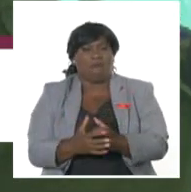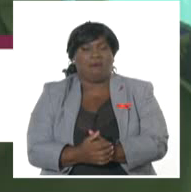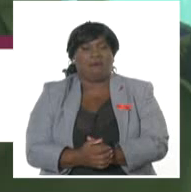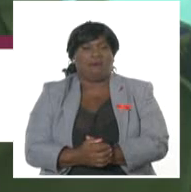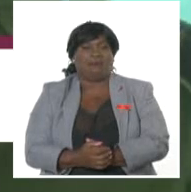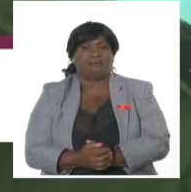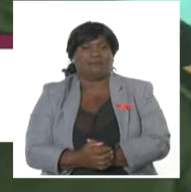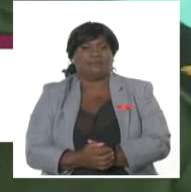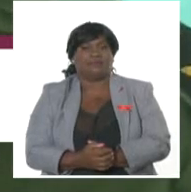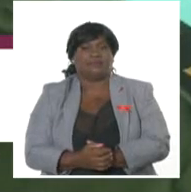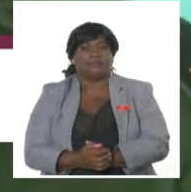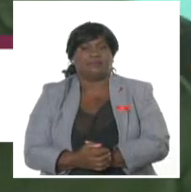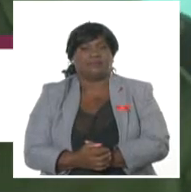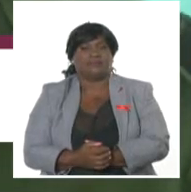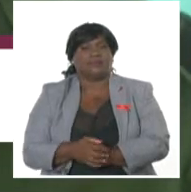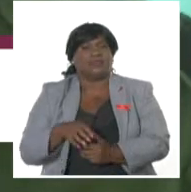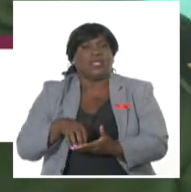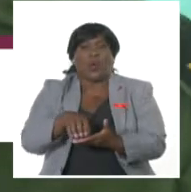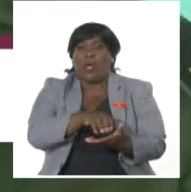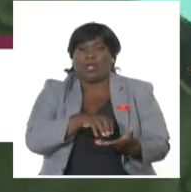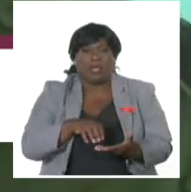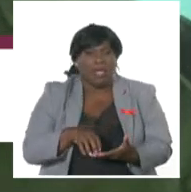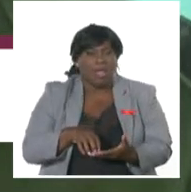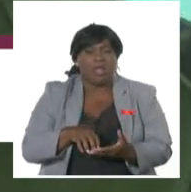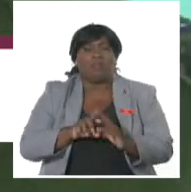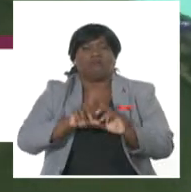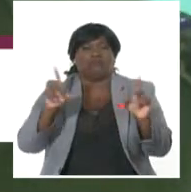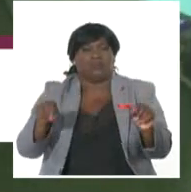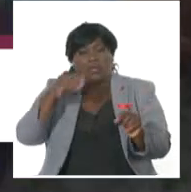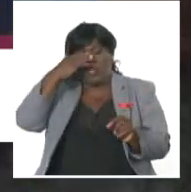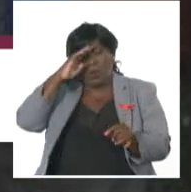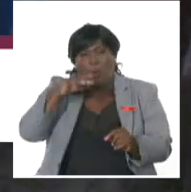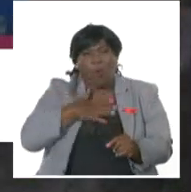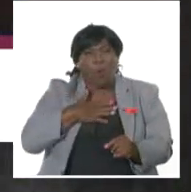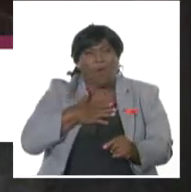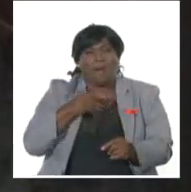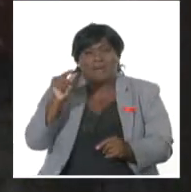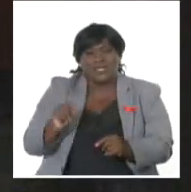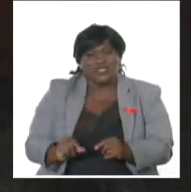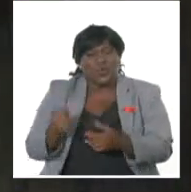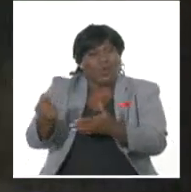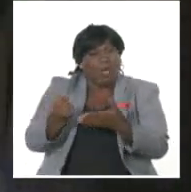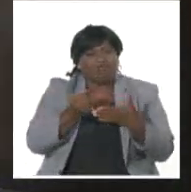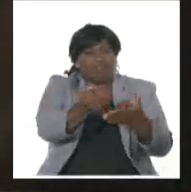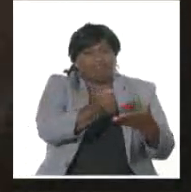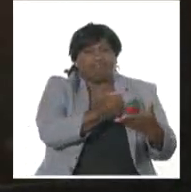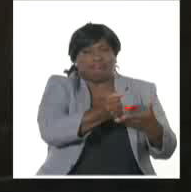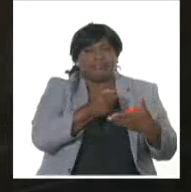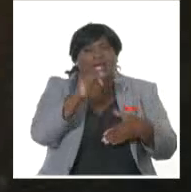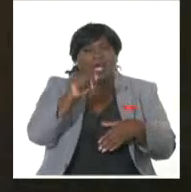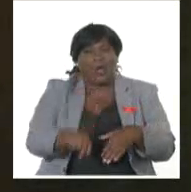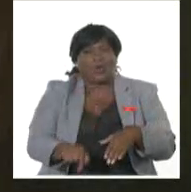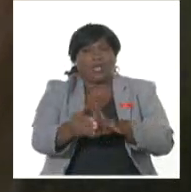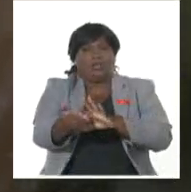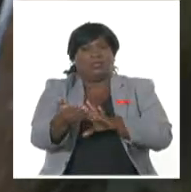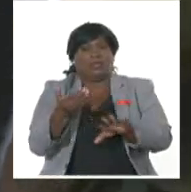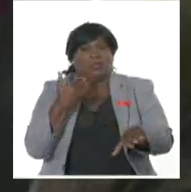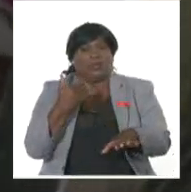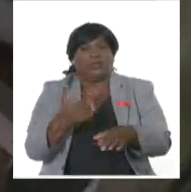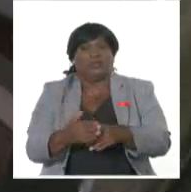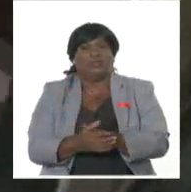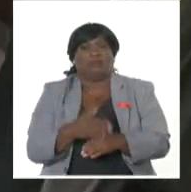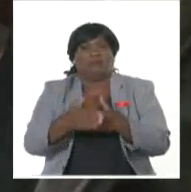de cualquier parte de Cuba, diferentes provincias y también fuera de Cuba. Ahora estamos recuperando, proceso recuperativo,